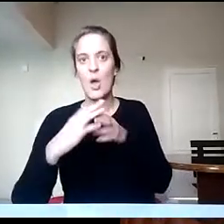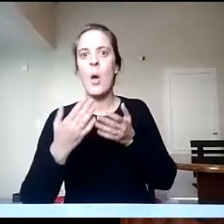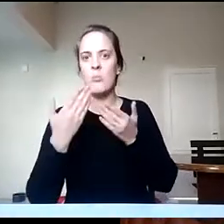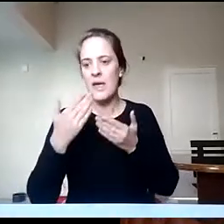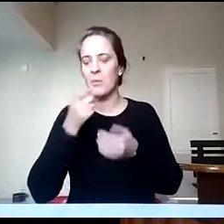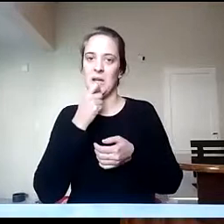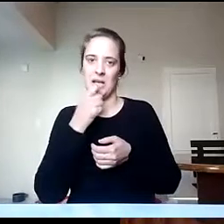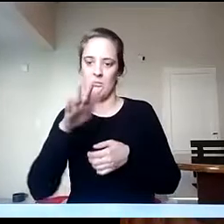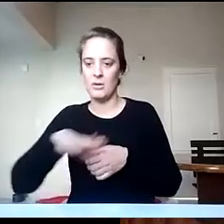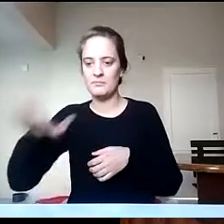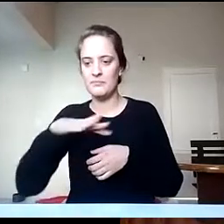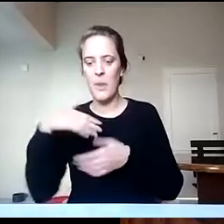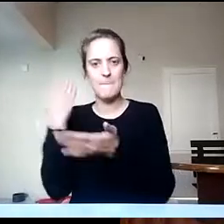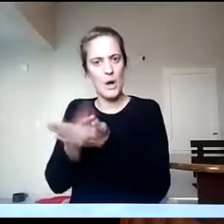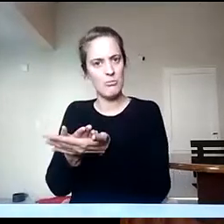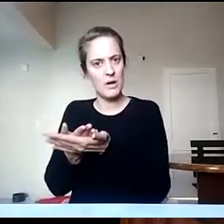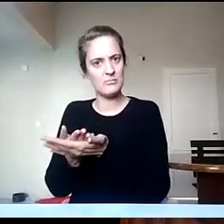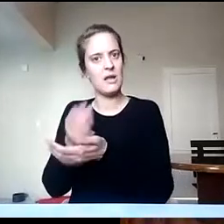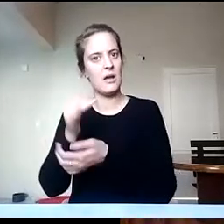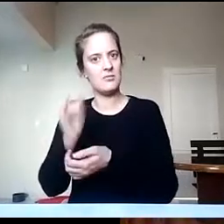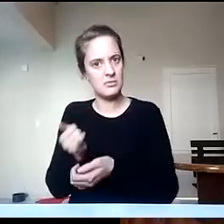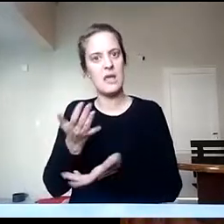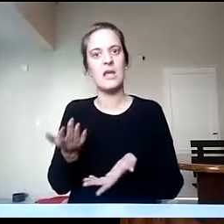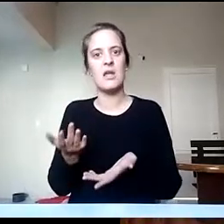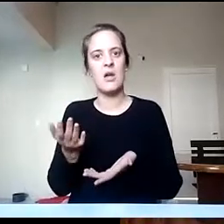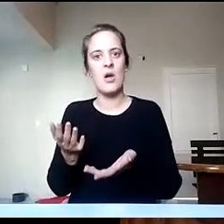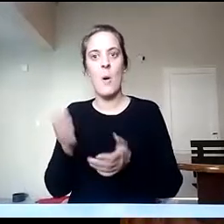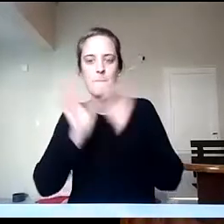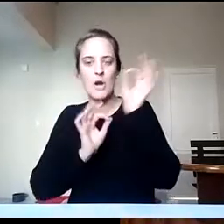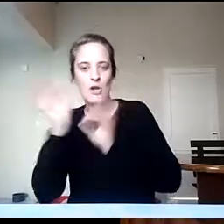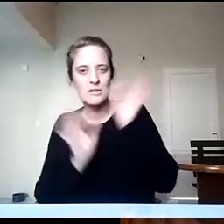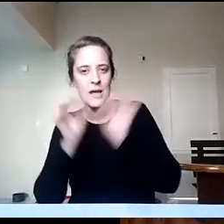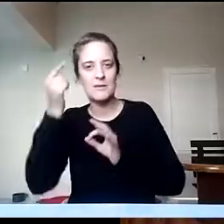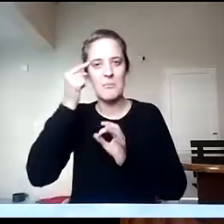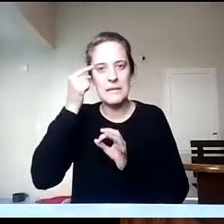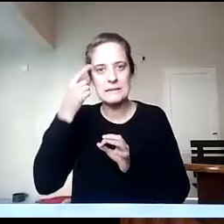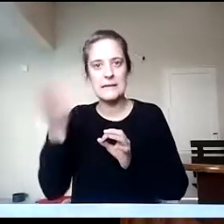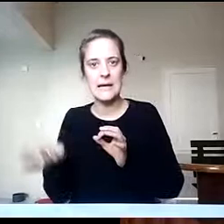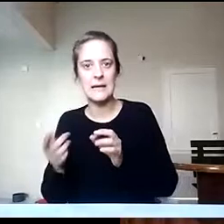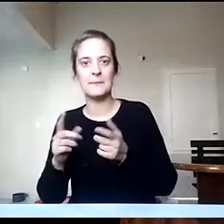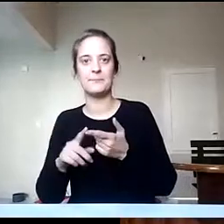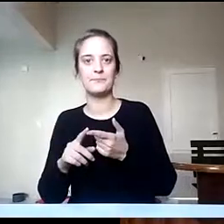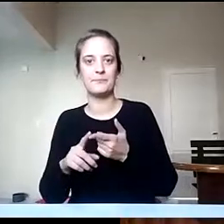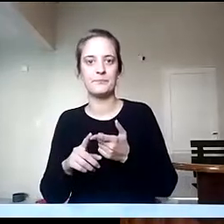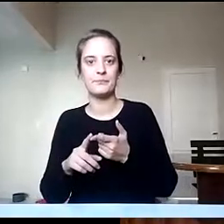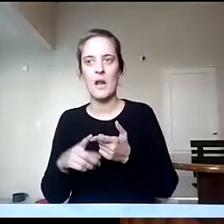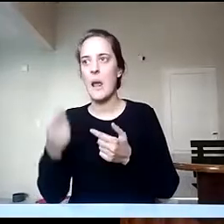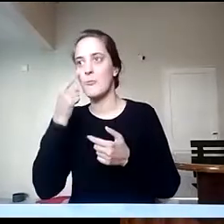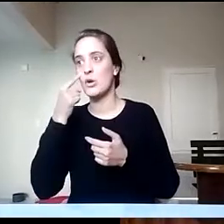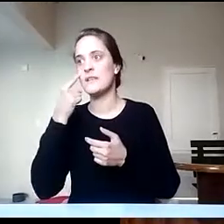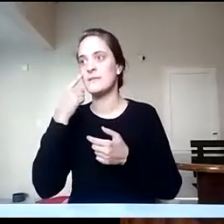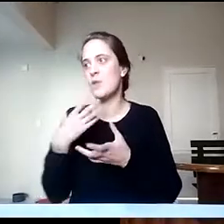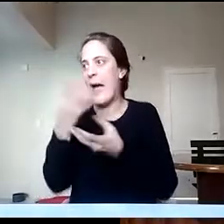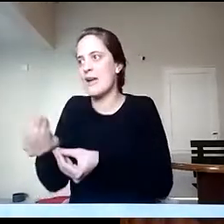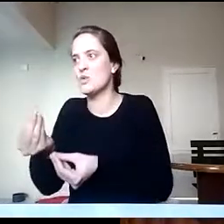nos encontramos, somos actores que tenemos la capacidad para armar proyectos y alternativas para ofrecer a los municipios, dado